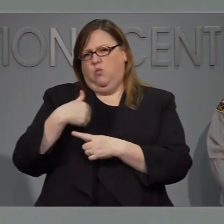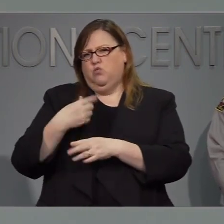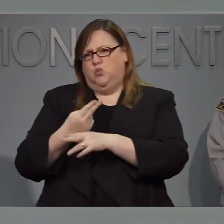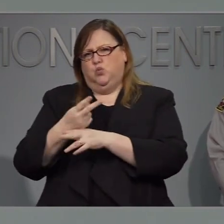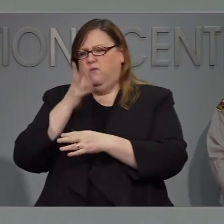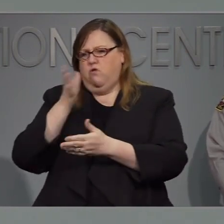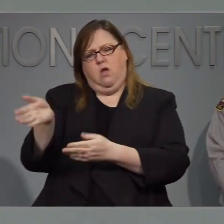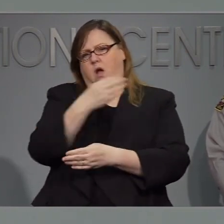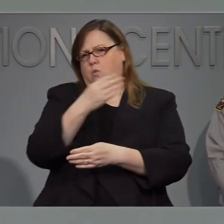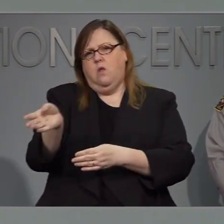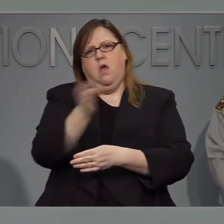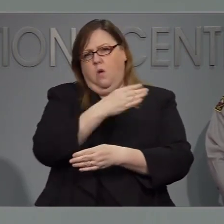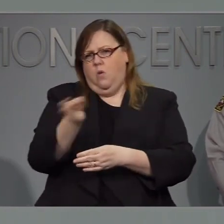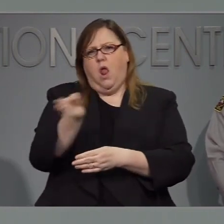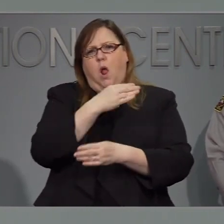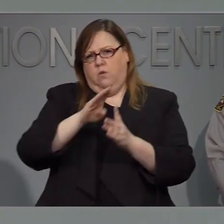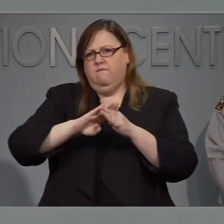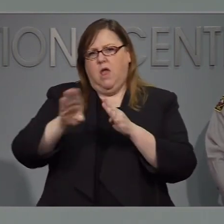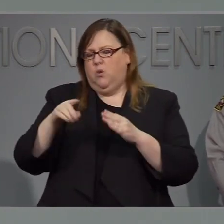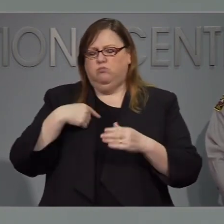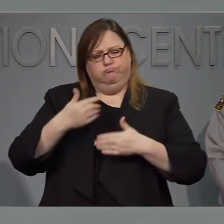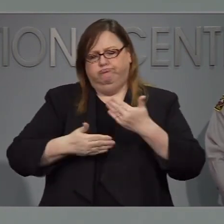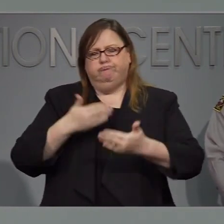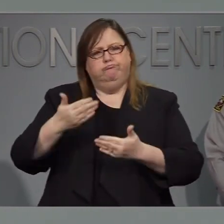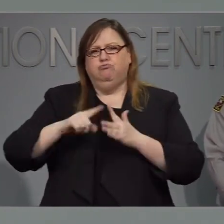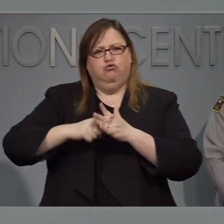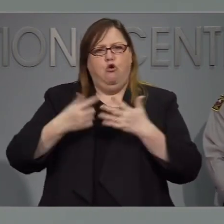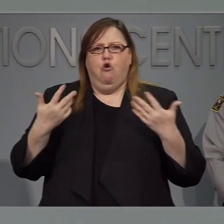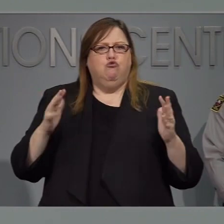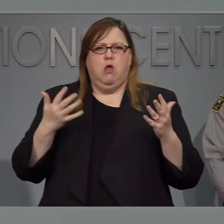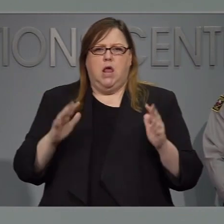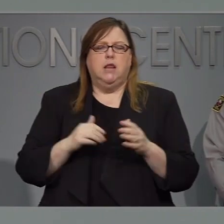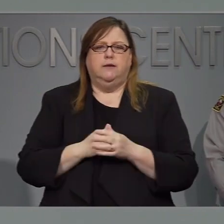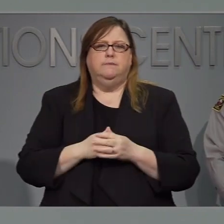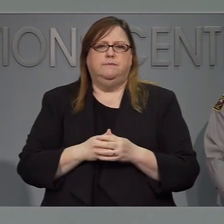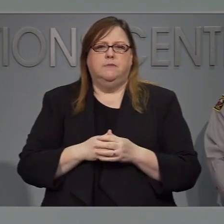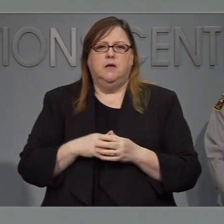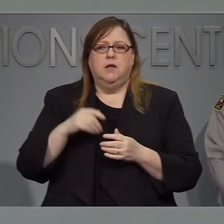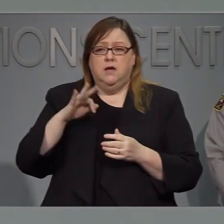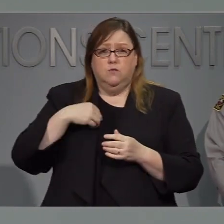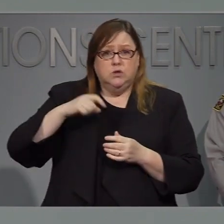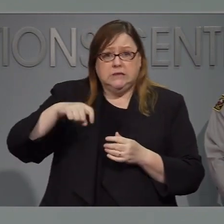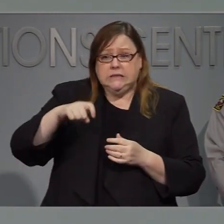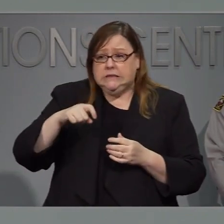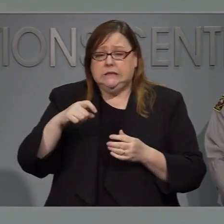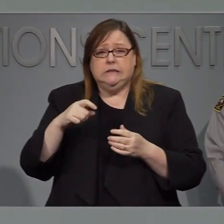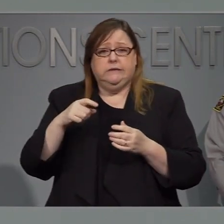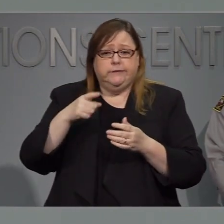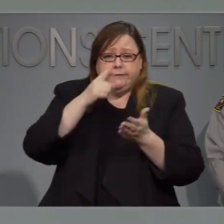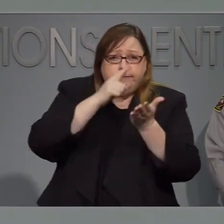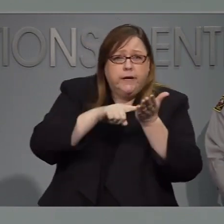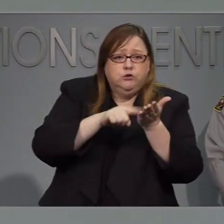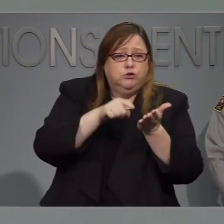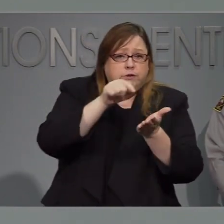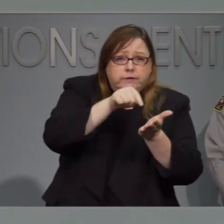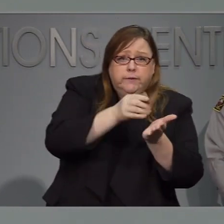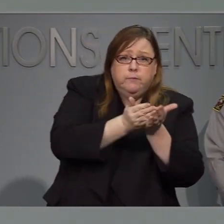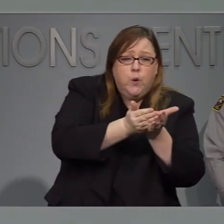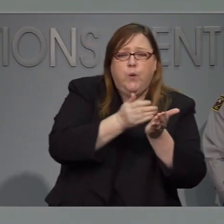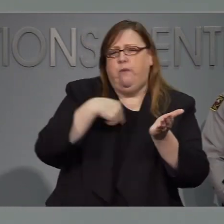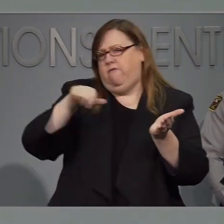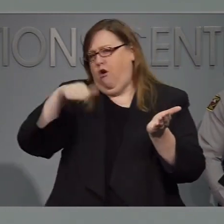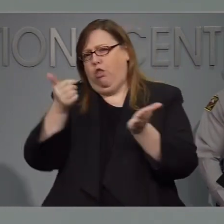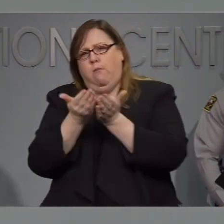estamos trabajando en esto y vamos a continuar trabajando. Tenemos una flotilla que pueden podemos rotarla para hacer las